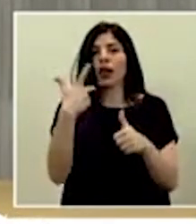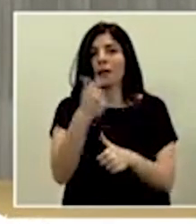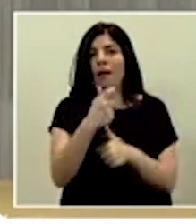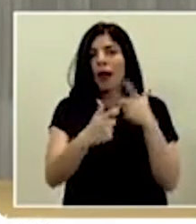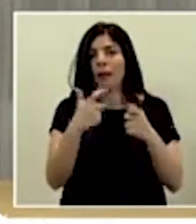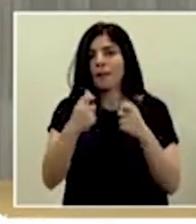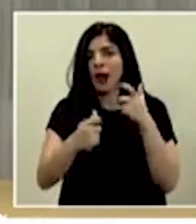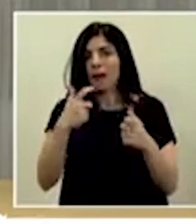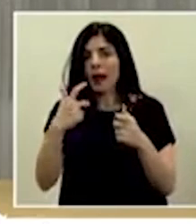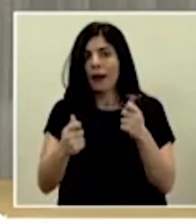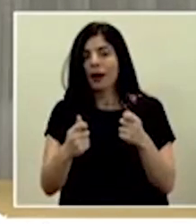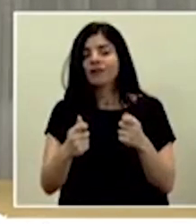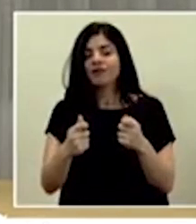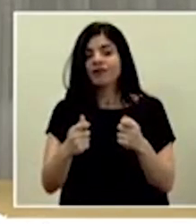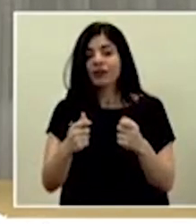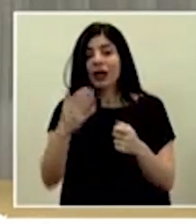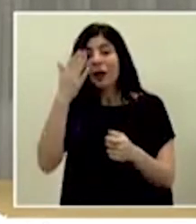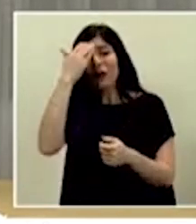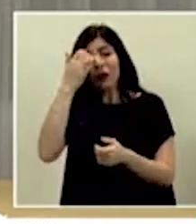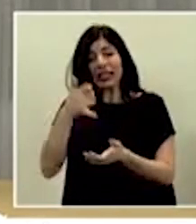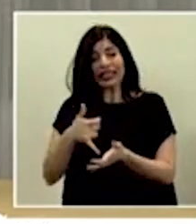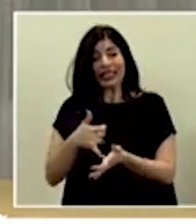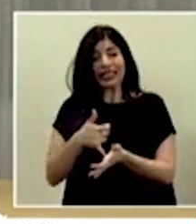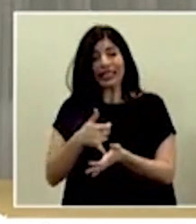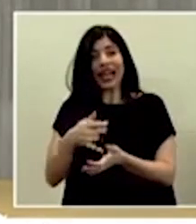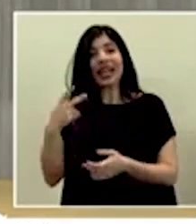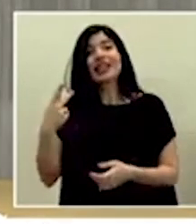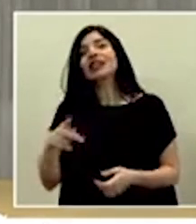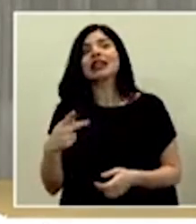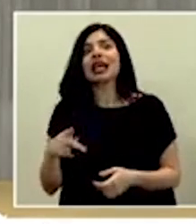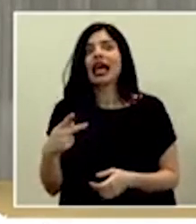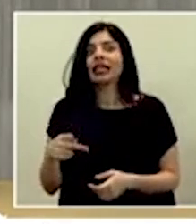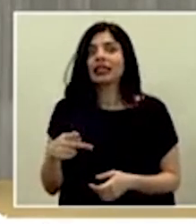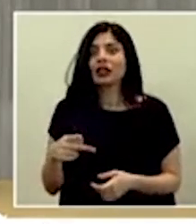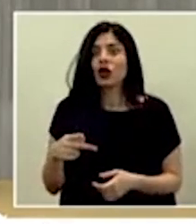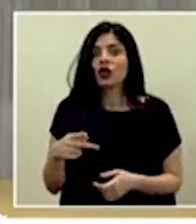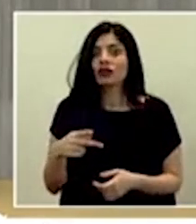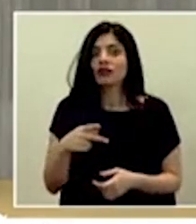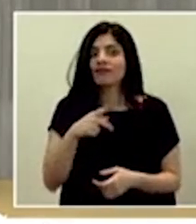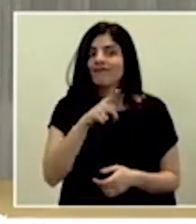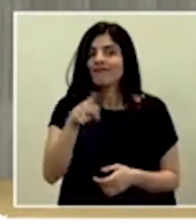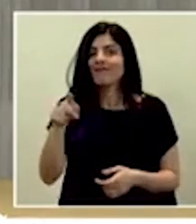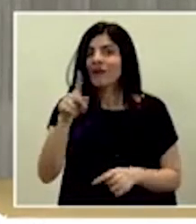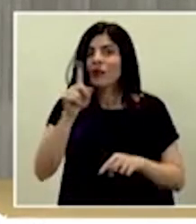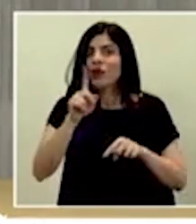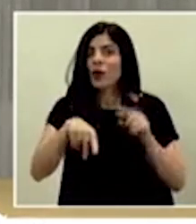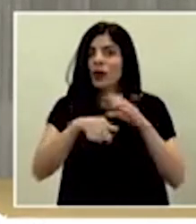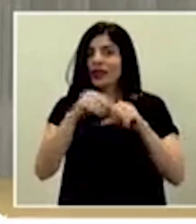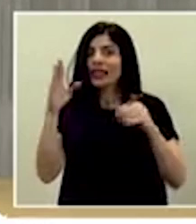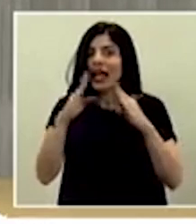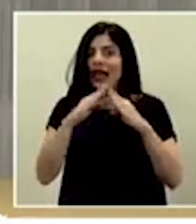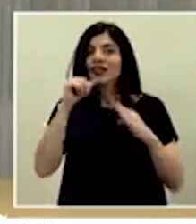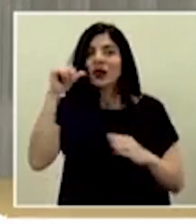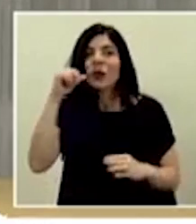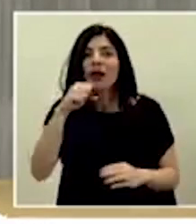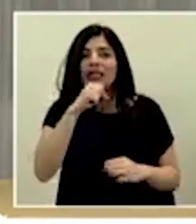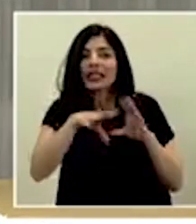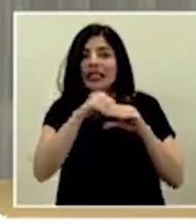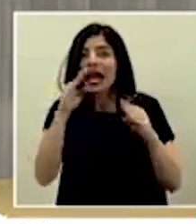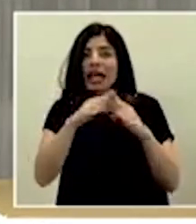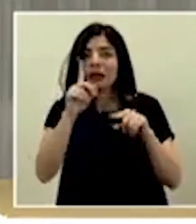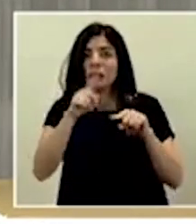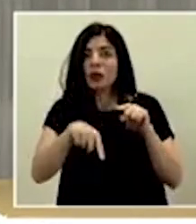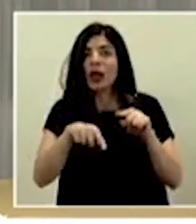Por la sensibilidad y el riesgo que implica que salgan de su casa los adultos mayores, hemos